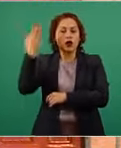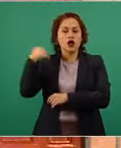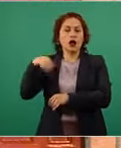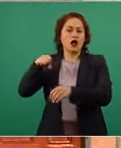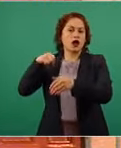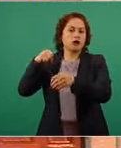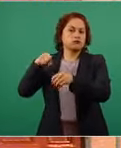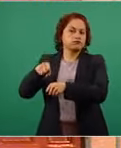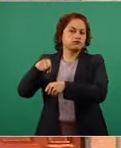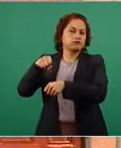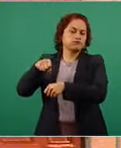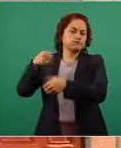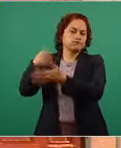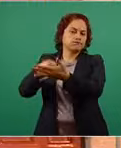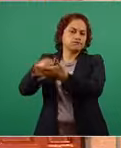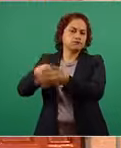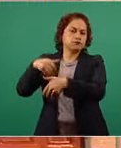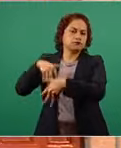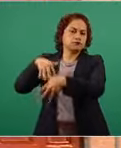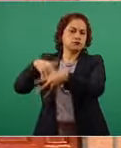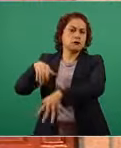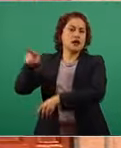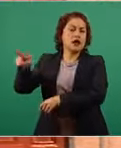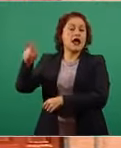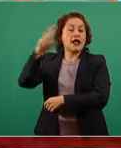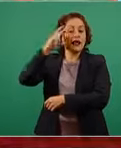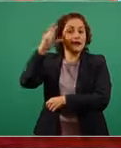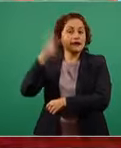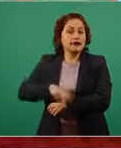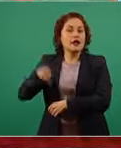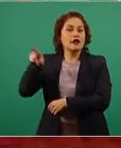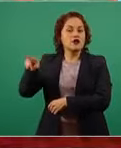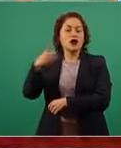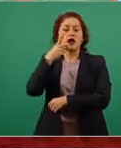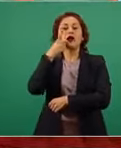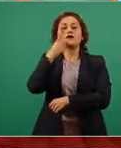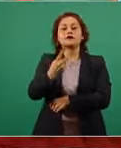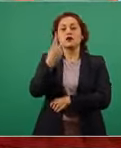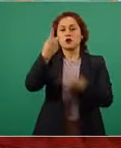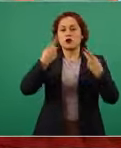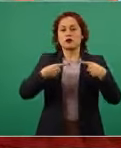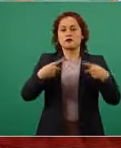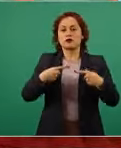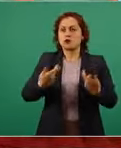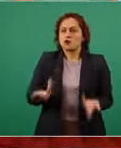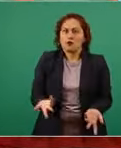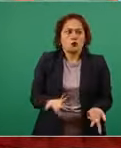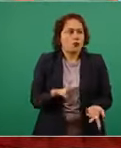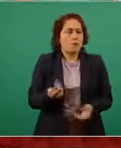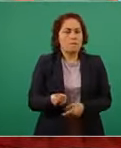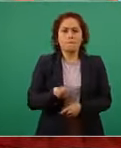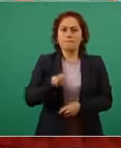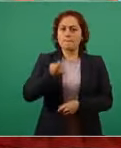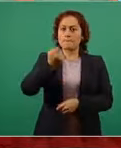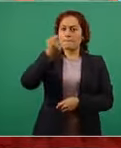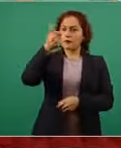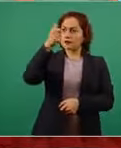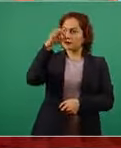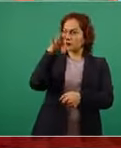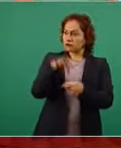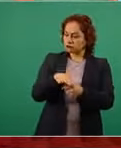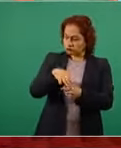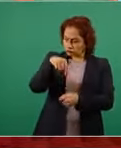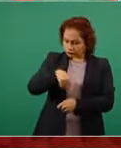expresa que en Tulancingo su pueblo era la primera vez que en realidad se había celebrado elecciones